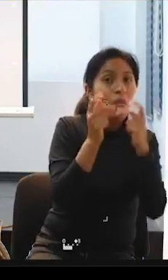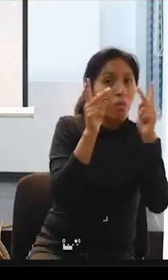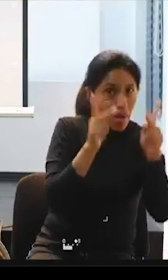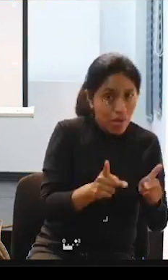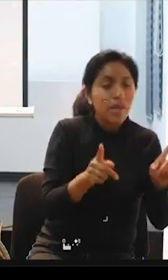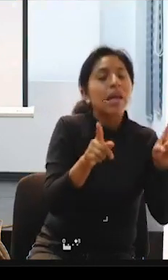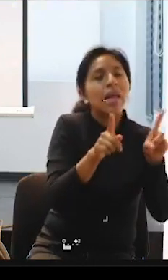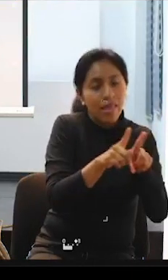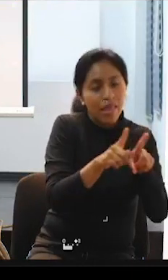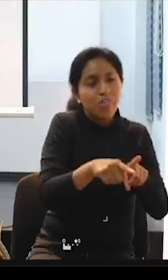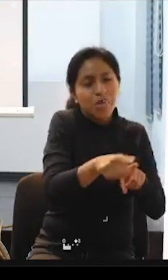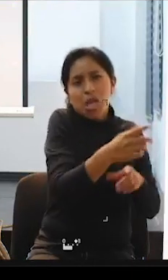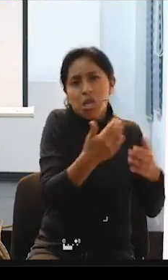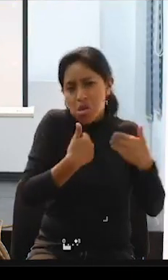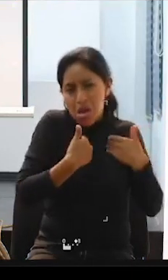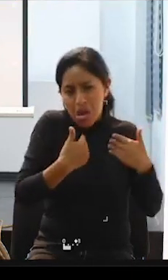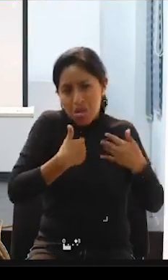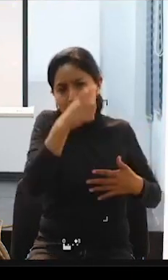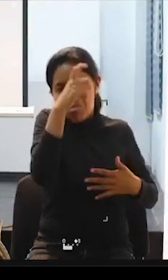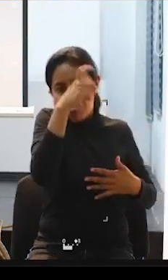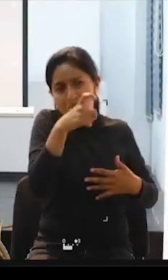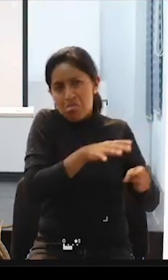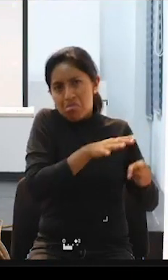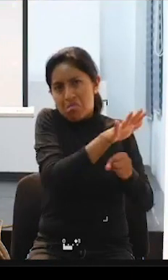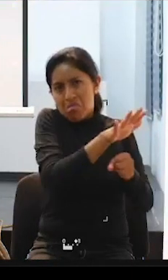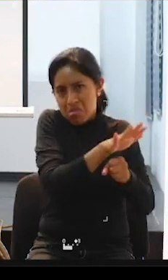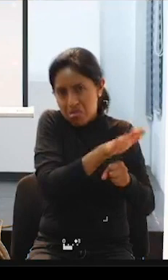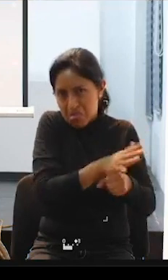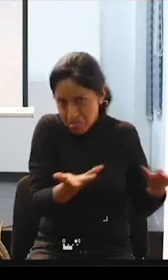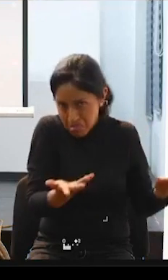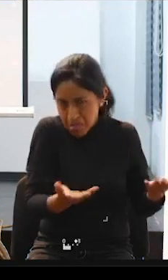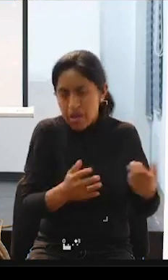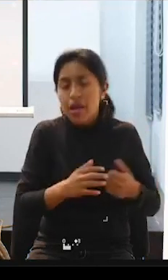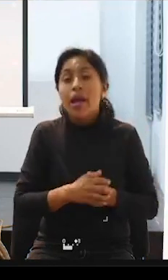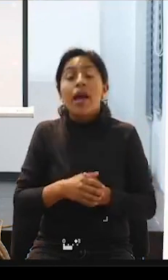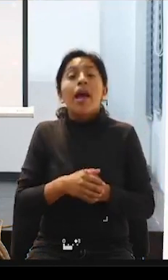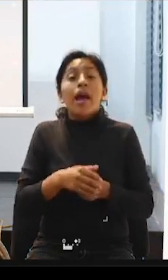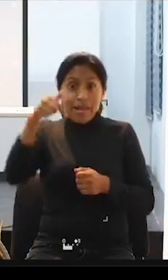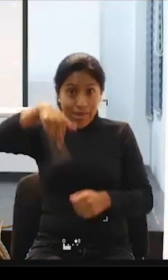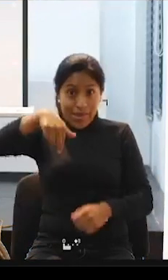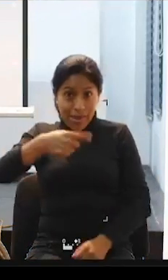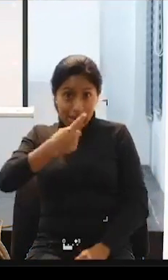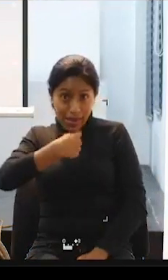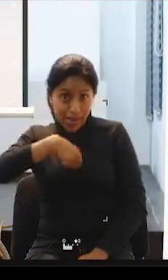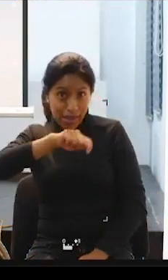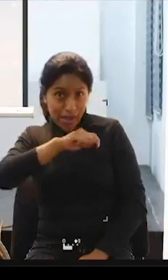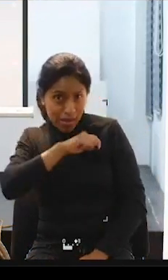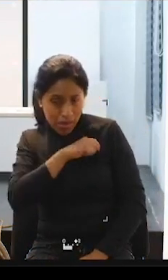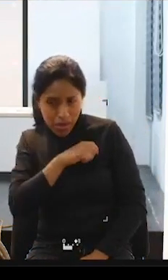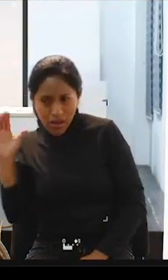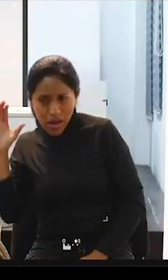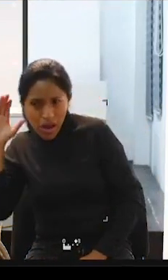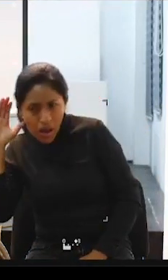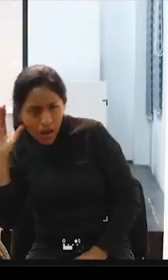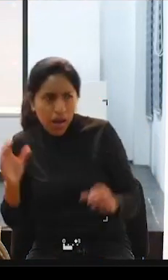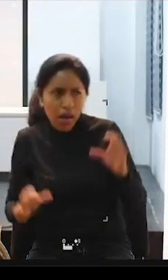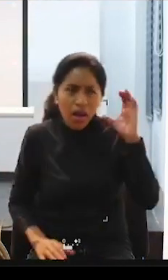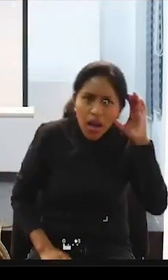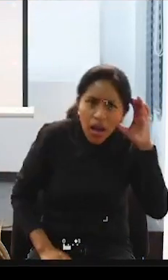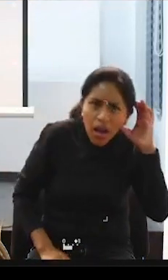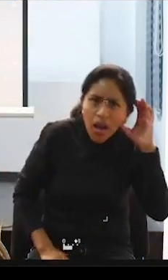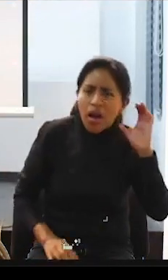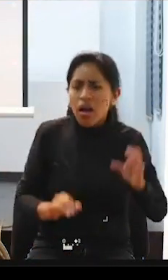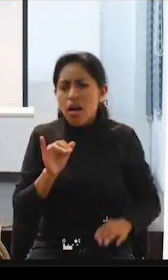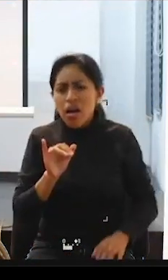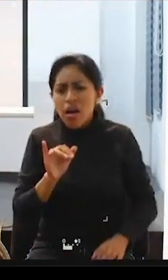toda la que necesitan. Y empezamos, pues, las personas aquí en España, a escuchar a estas personas, y a escuchar